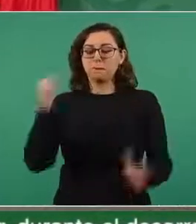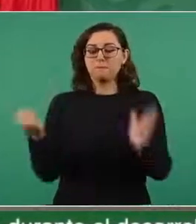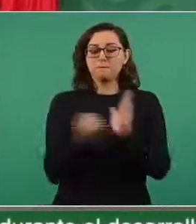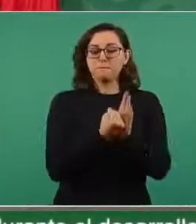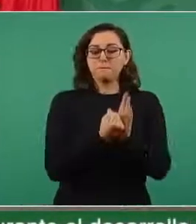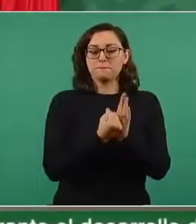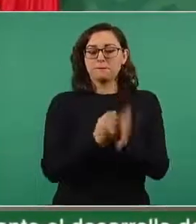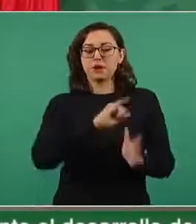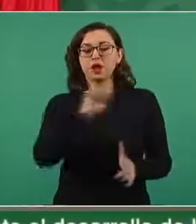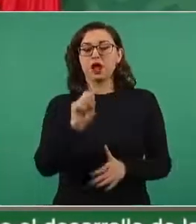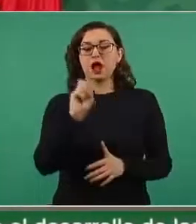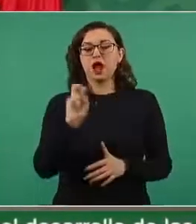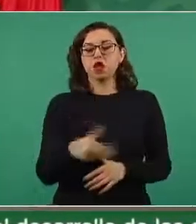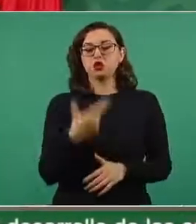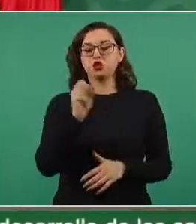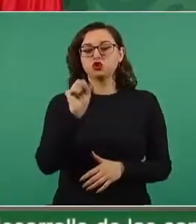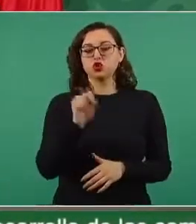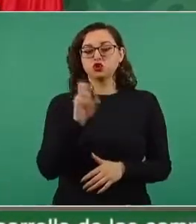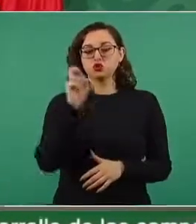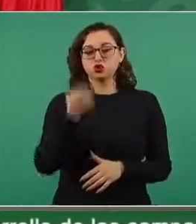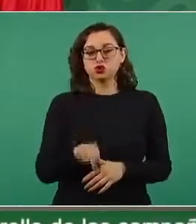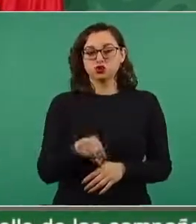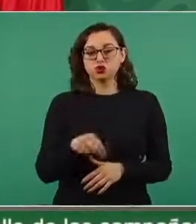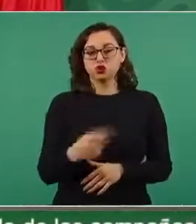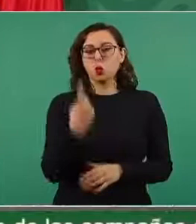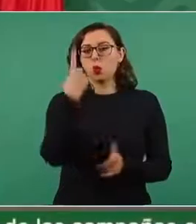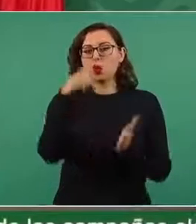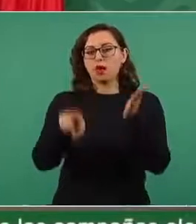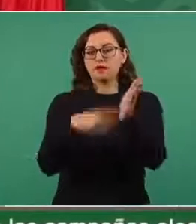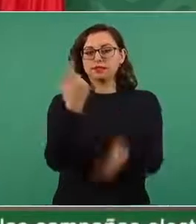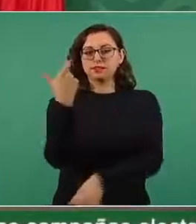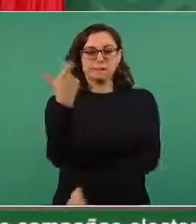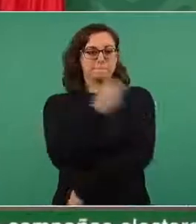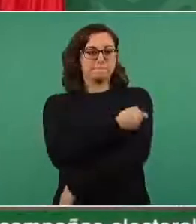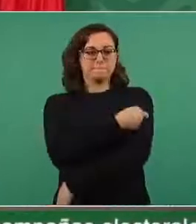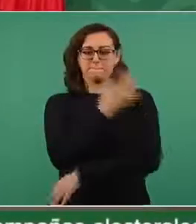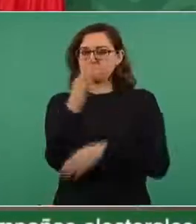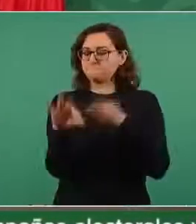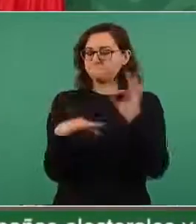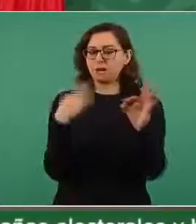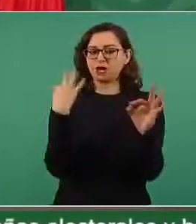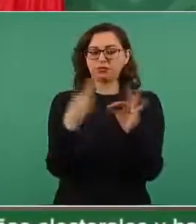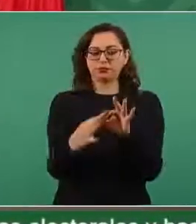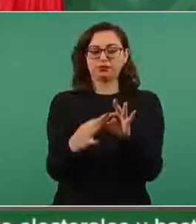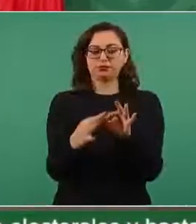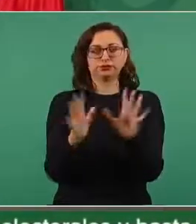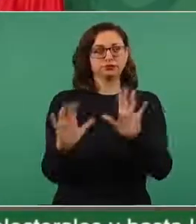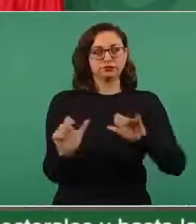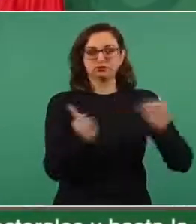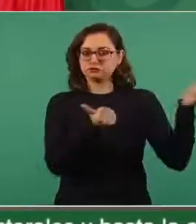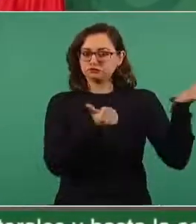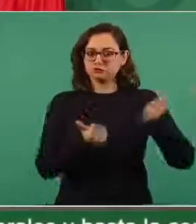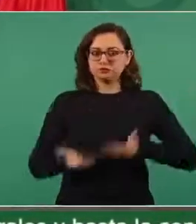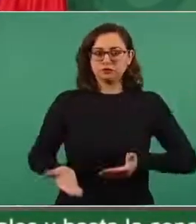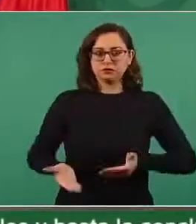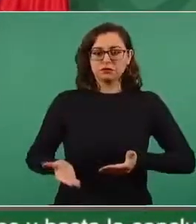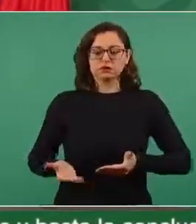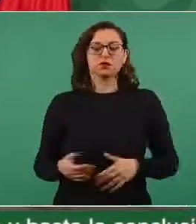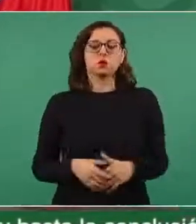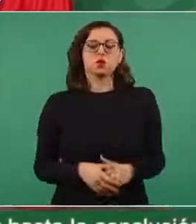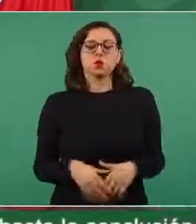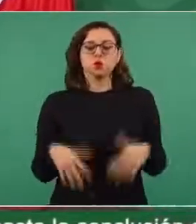Johnson, que es una sola dosis. Y eso lo agradecemos mucho,